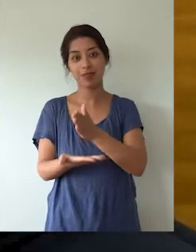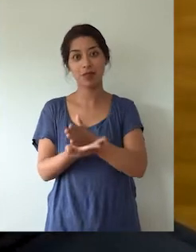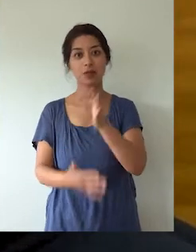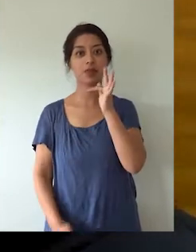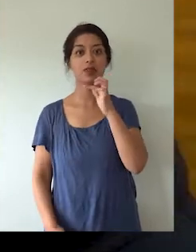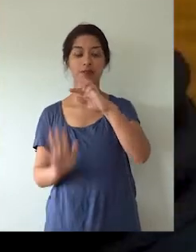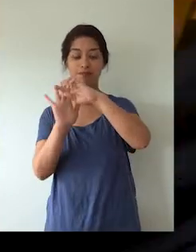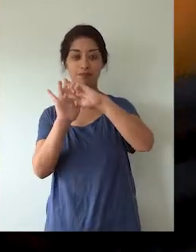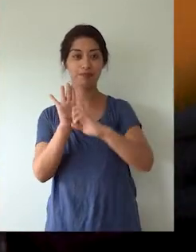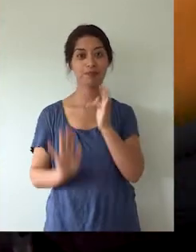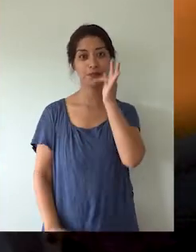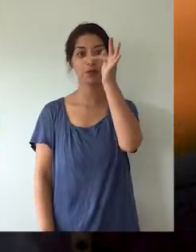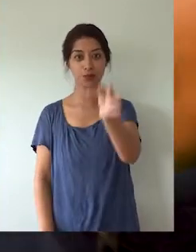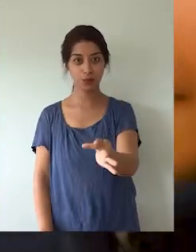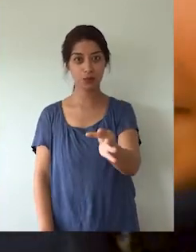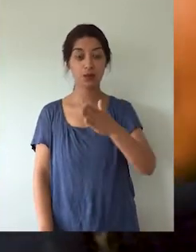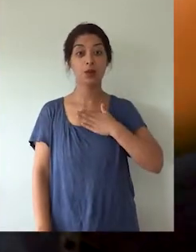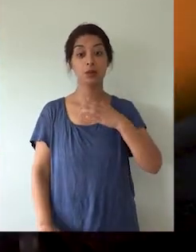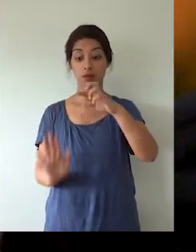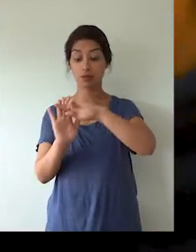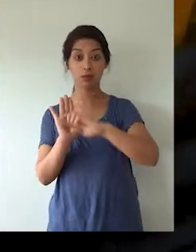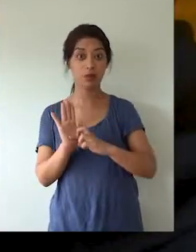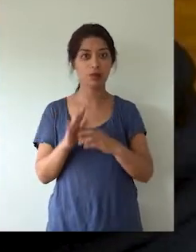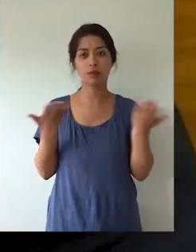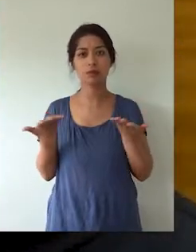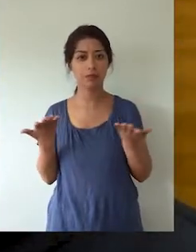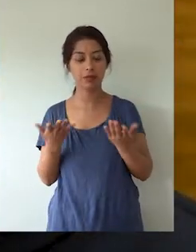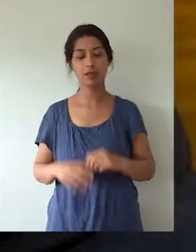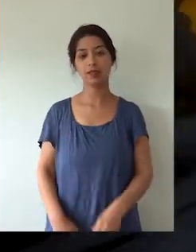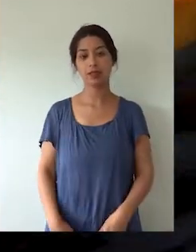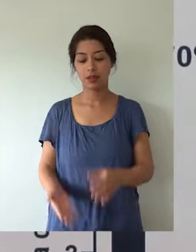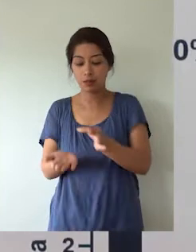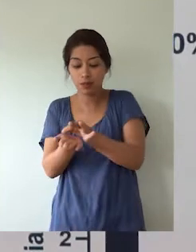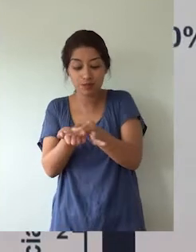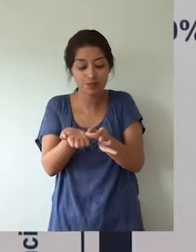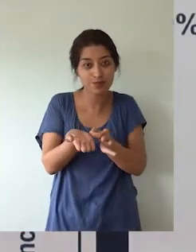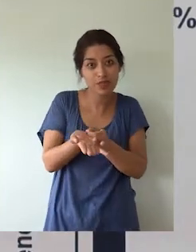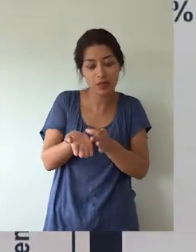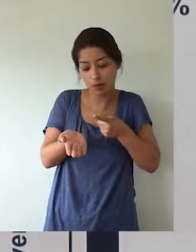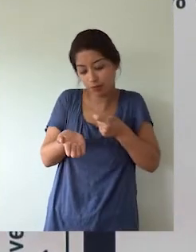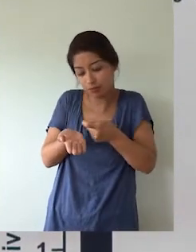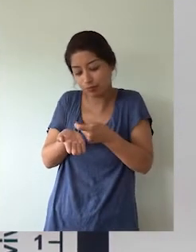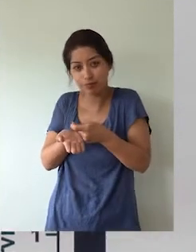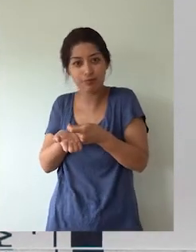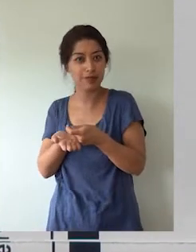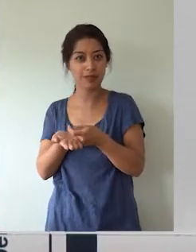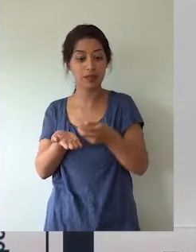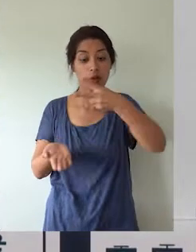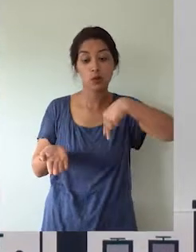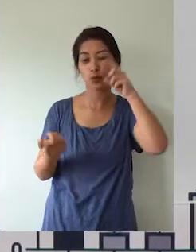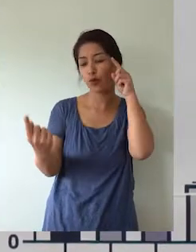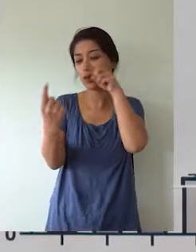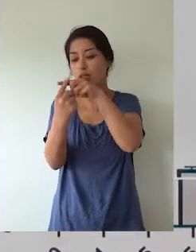Proyecto de Futuro y mi proyecto trata del cáncer de vesícula biliar. Nosotros lo que estamos buscando es algo que